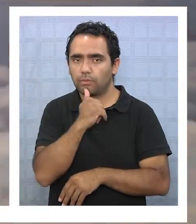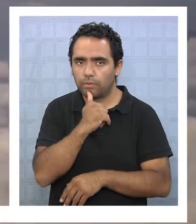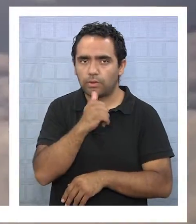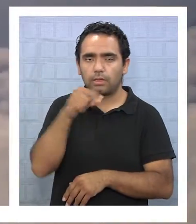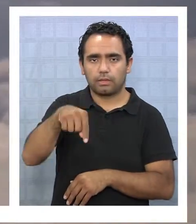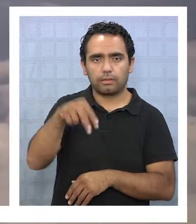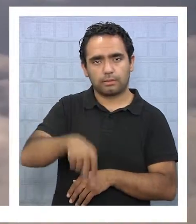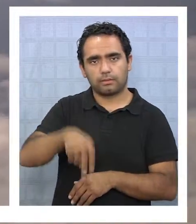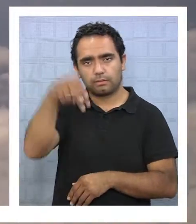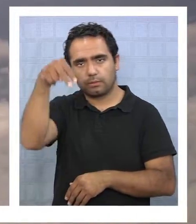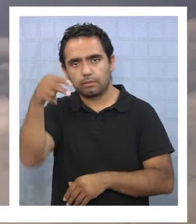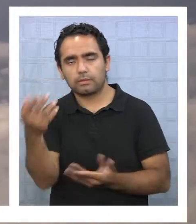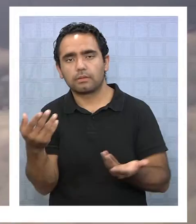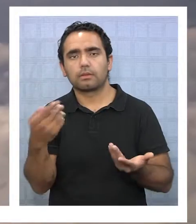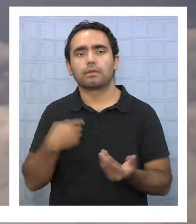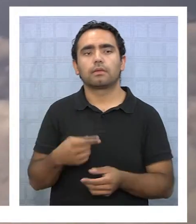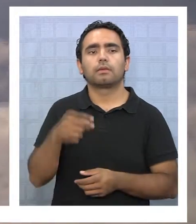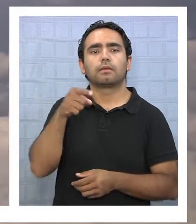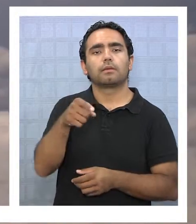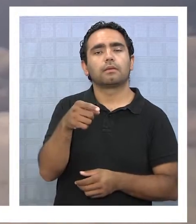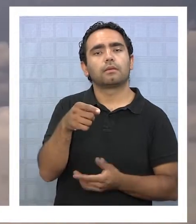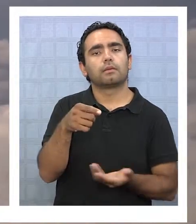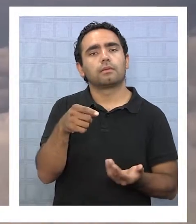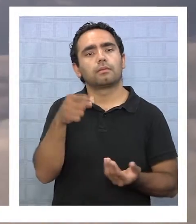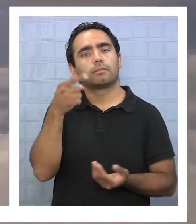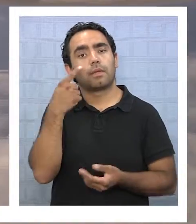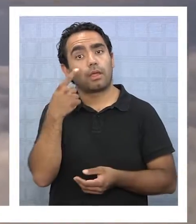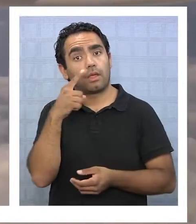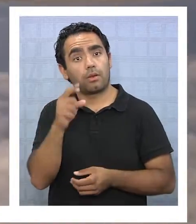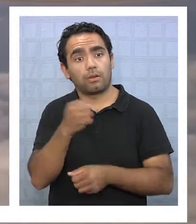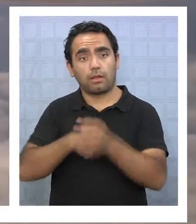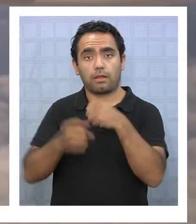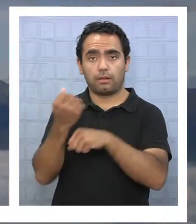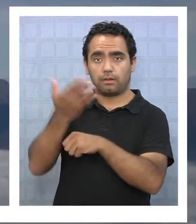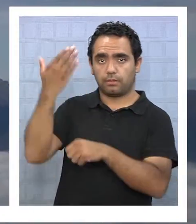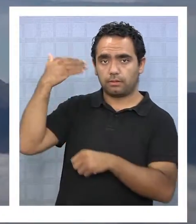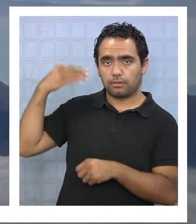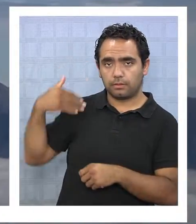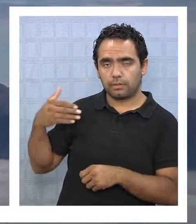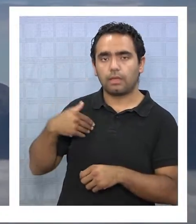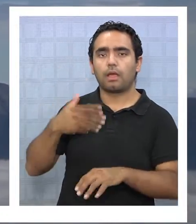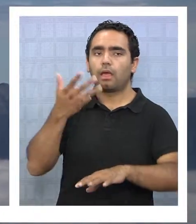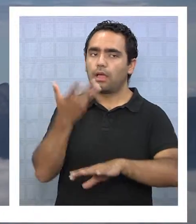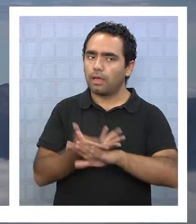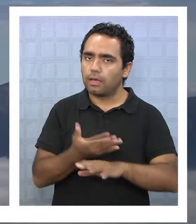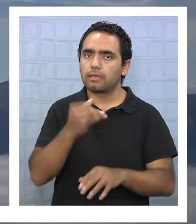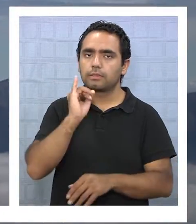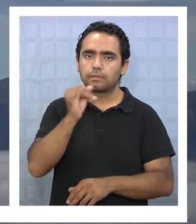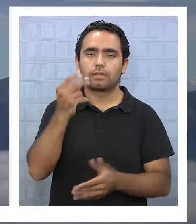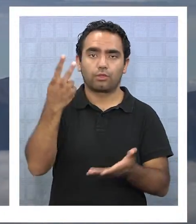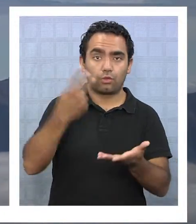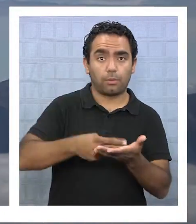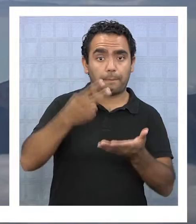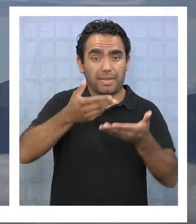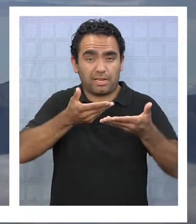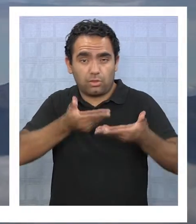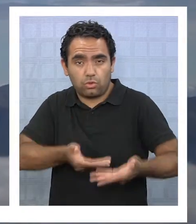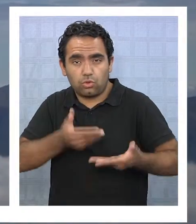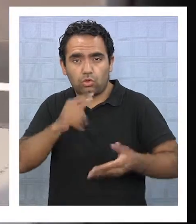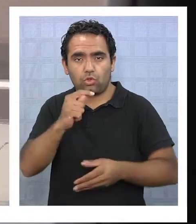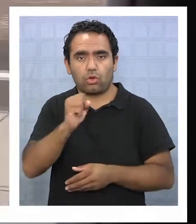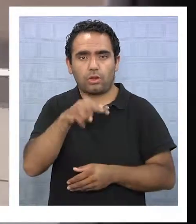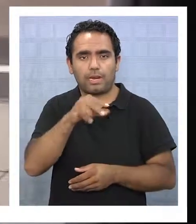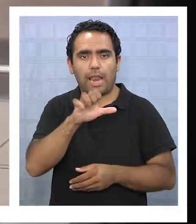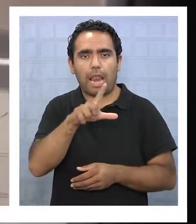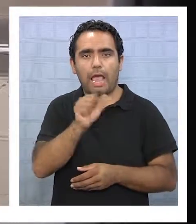sobrestock en el país del norte. Sin embargo, en años anteriores hubo pic de transporte de carga de 2.000 toneladas. De